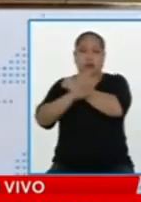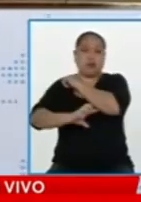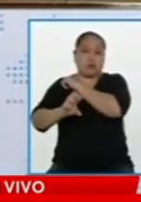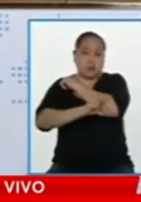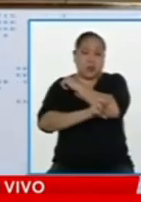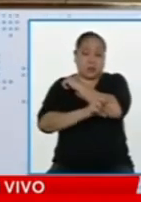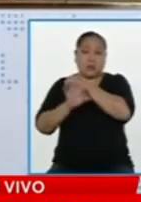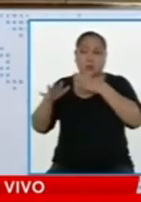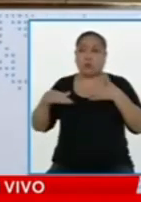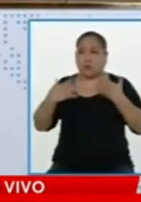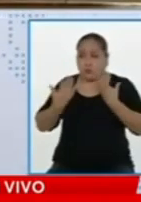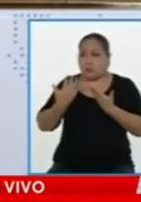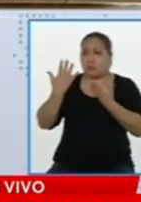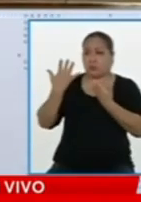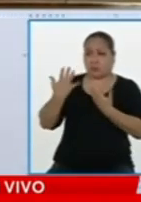país.